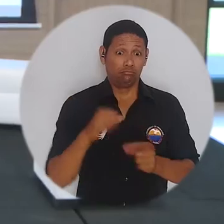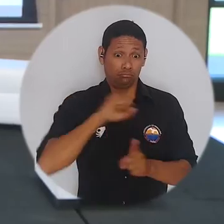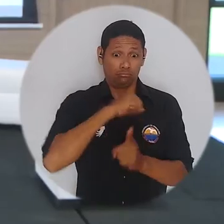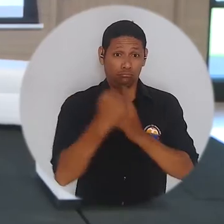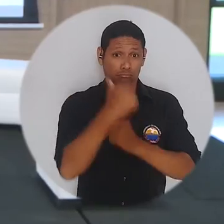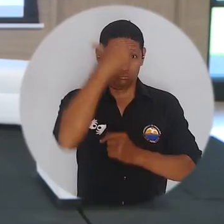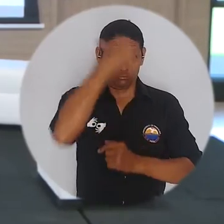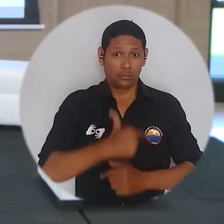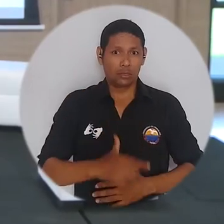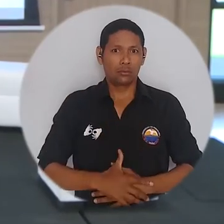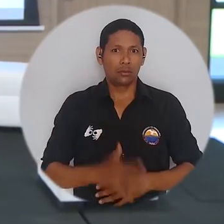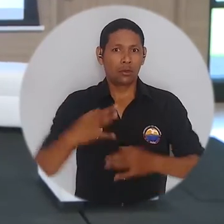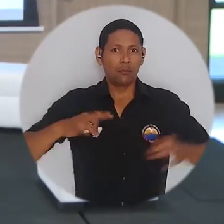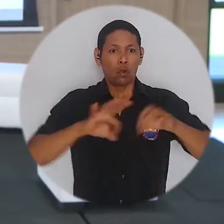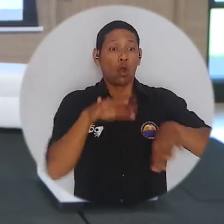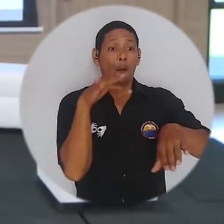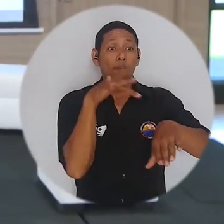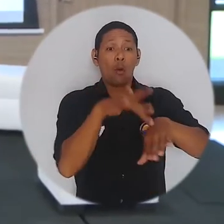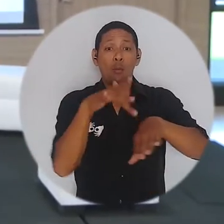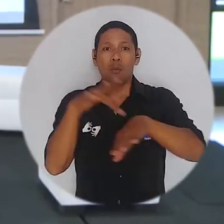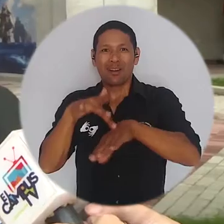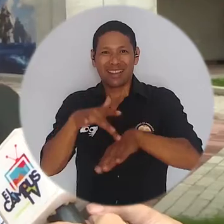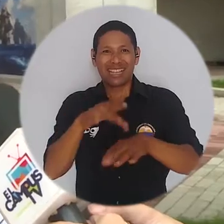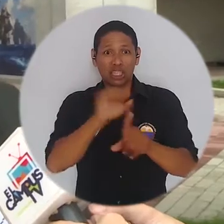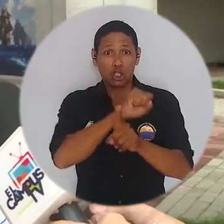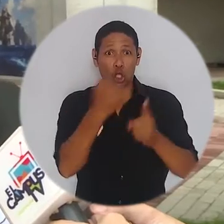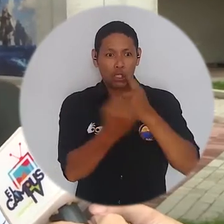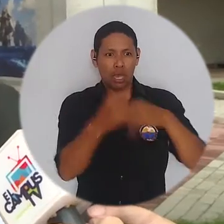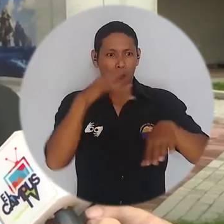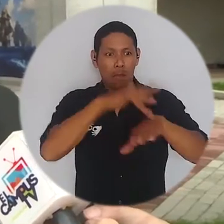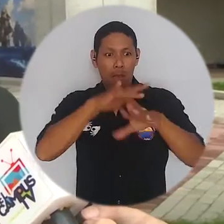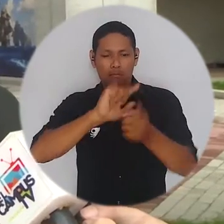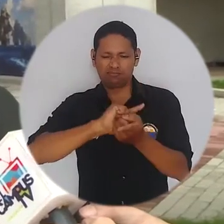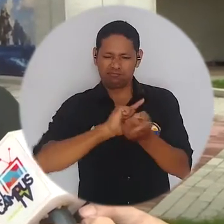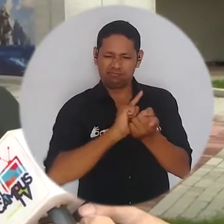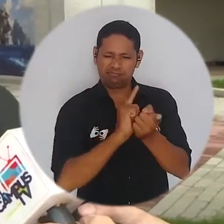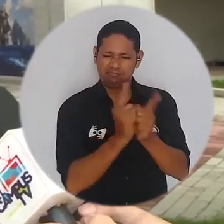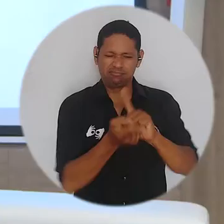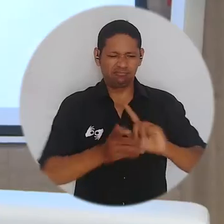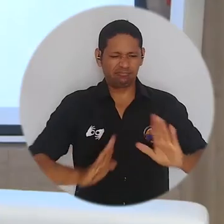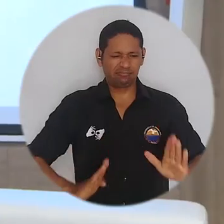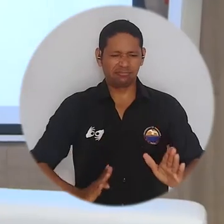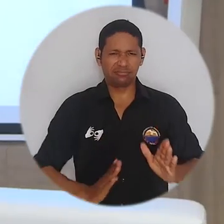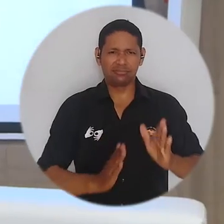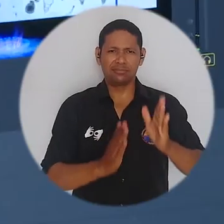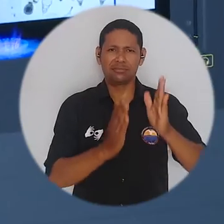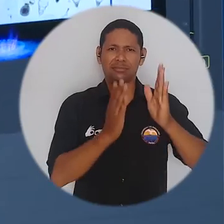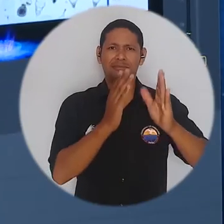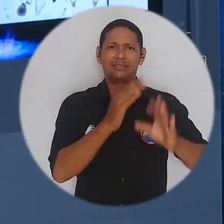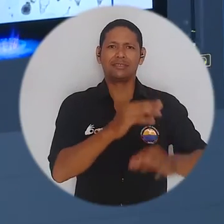tenemos una responsabilidad social. En ese momento estamos tocando esa fibra de esa sociedad y estamos transformándola.